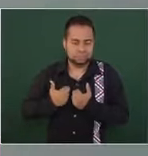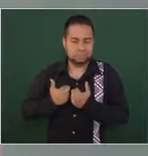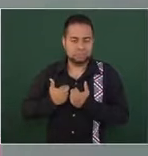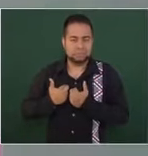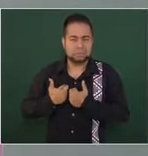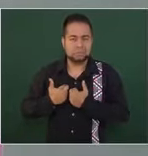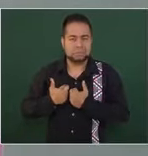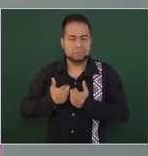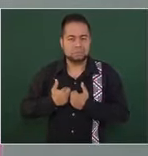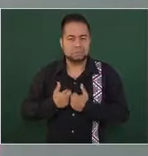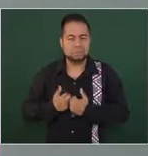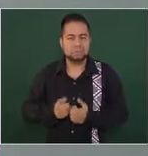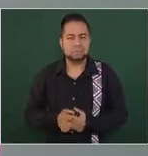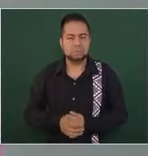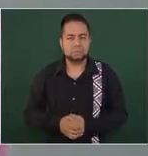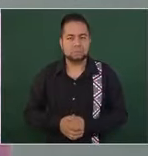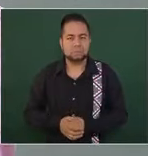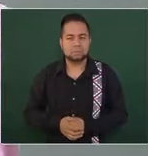tenemos